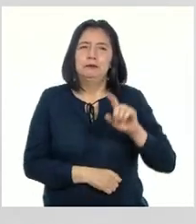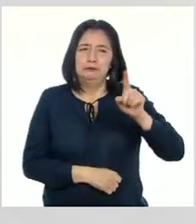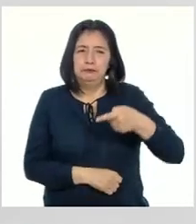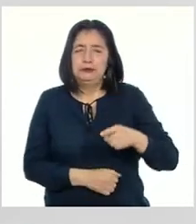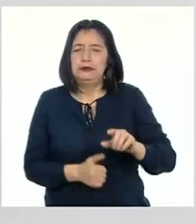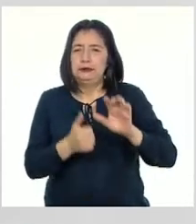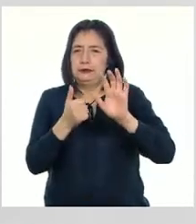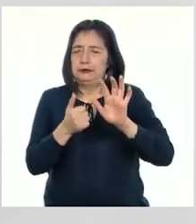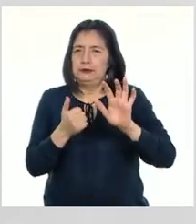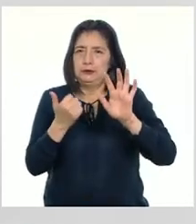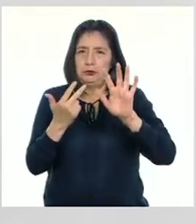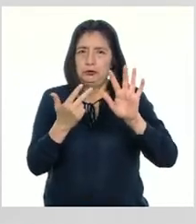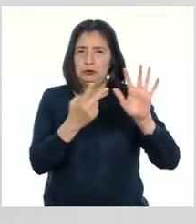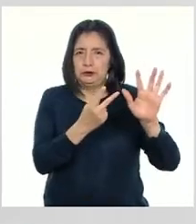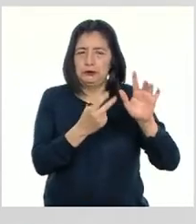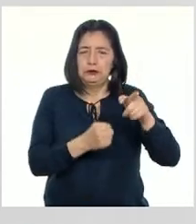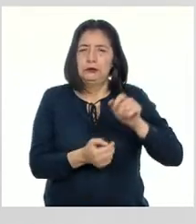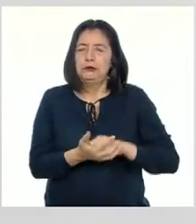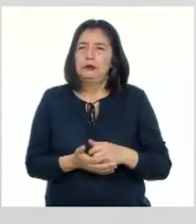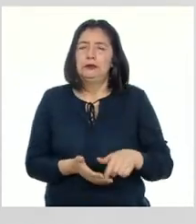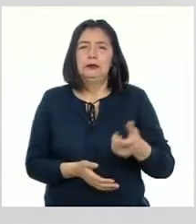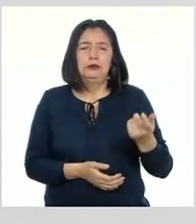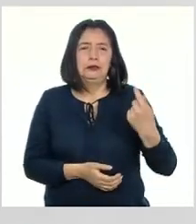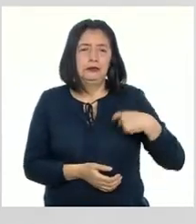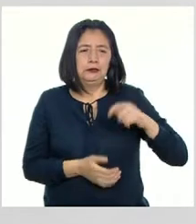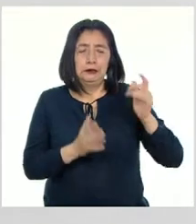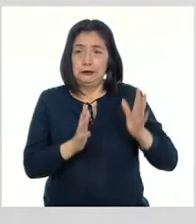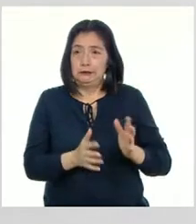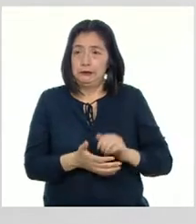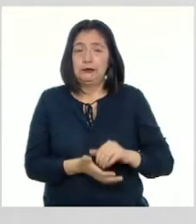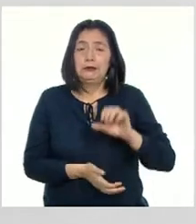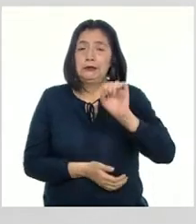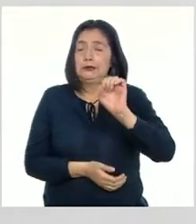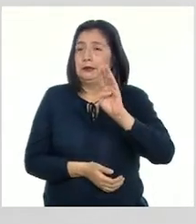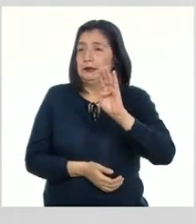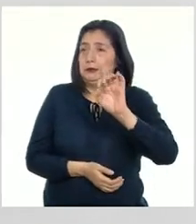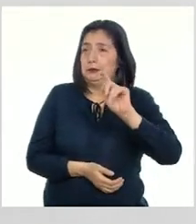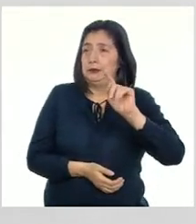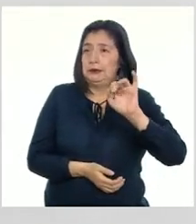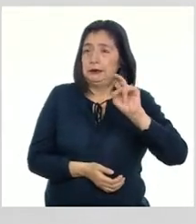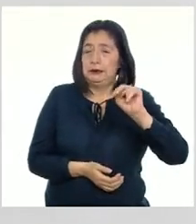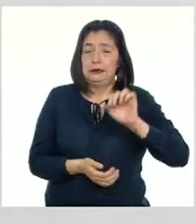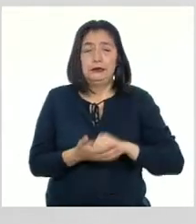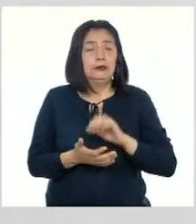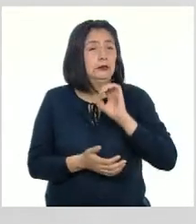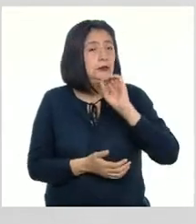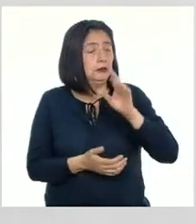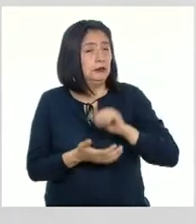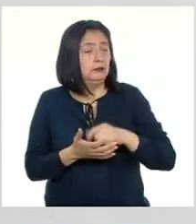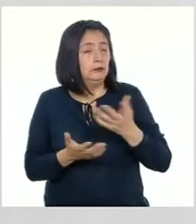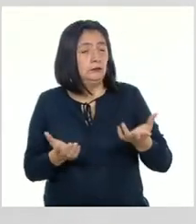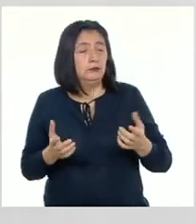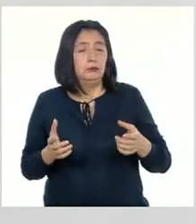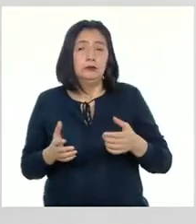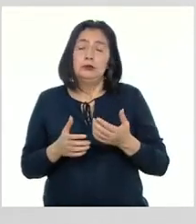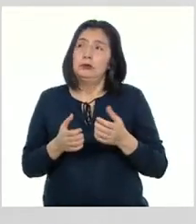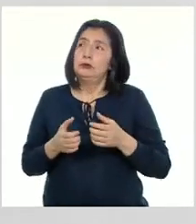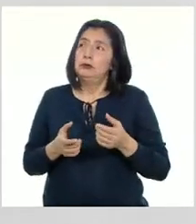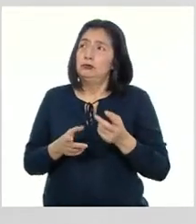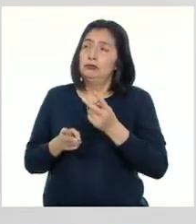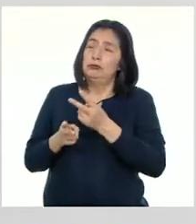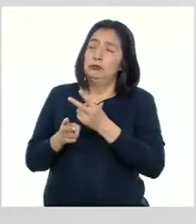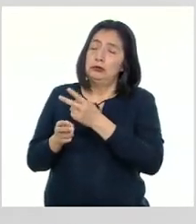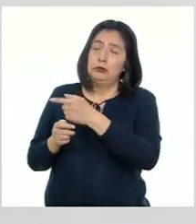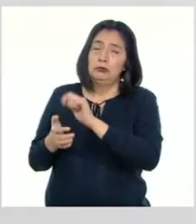1687 El español Sebastián de Antuñano Quien fue nombrado mayordomo del Señor de los